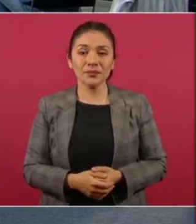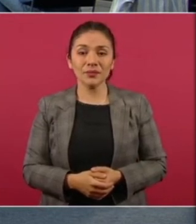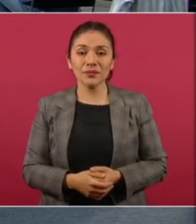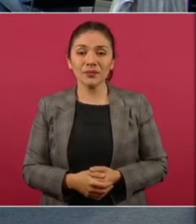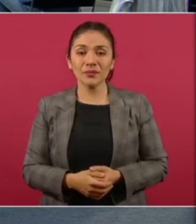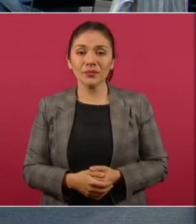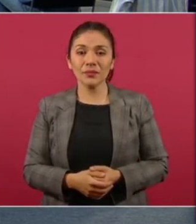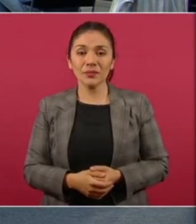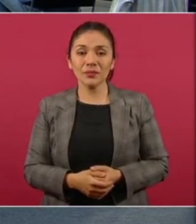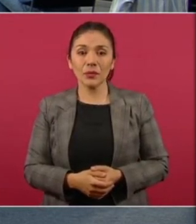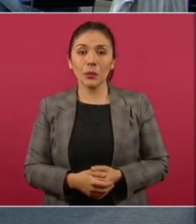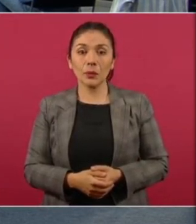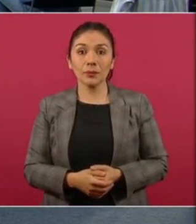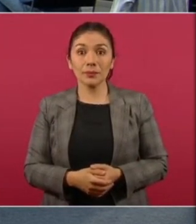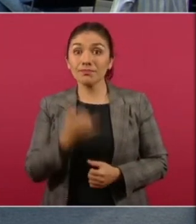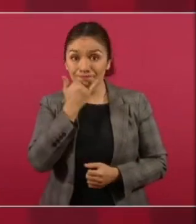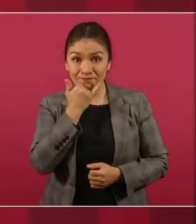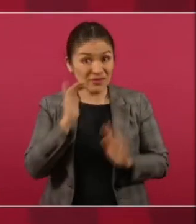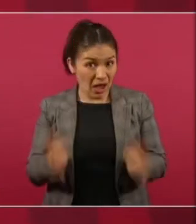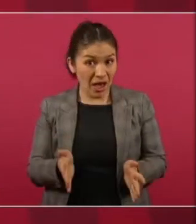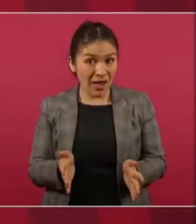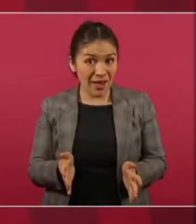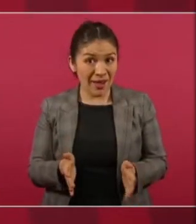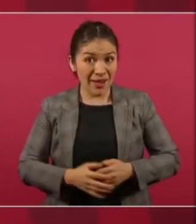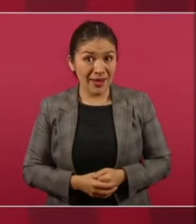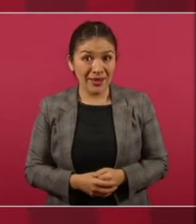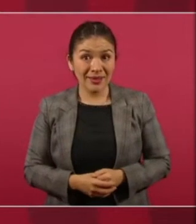O sea... Bueno, ya. Ya.